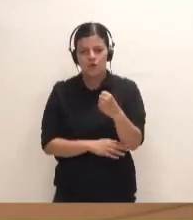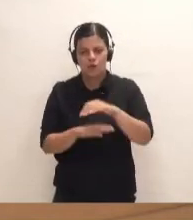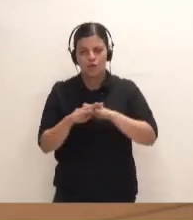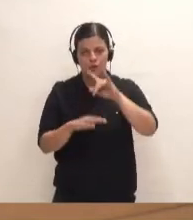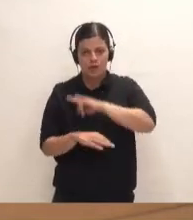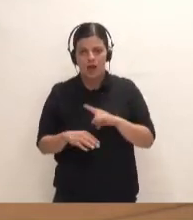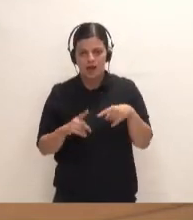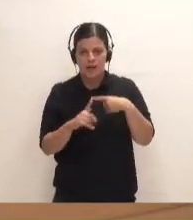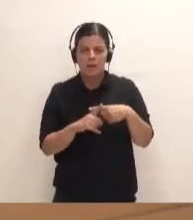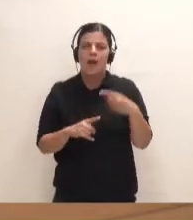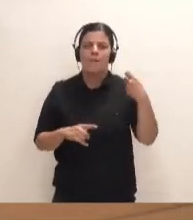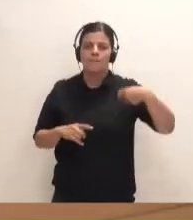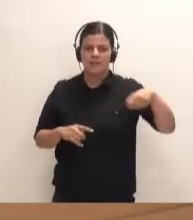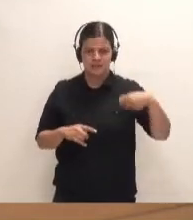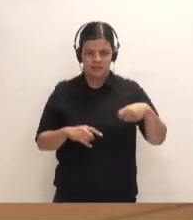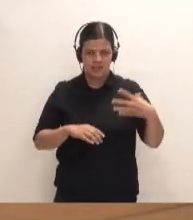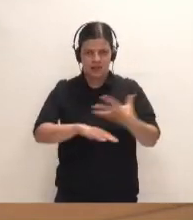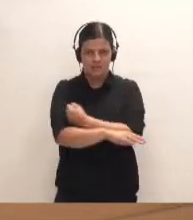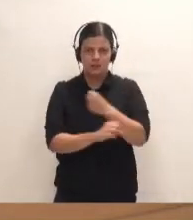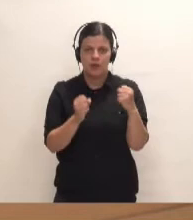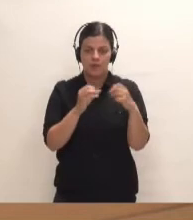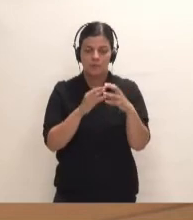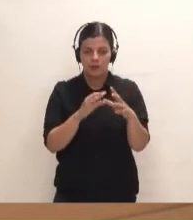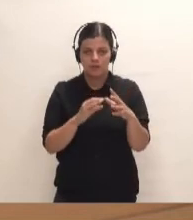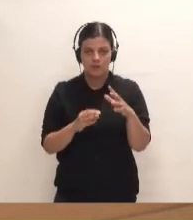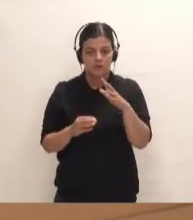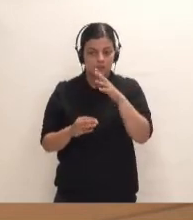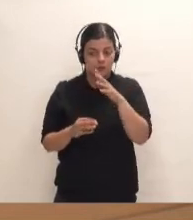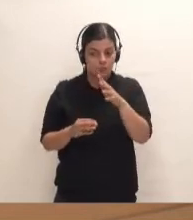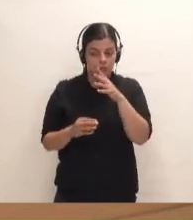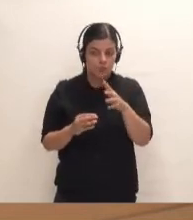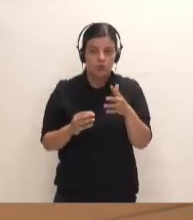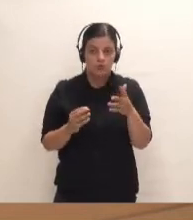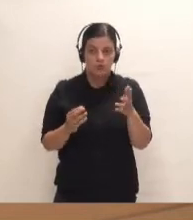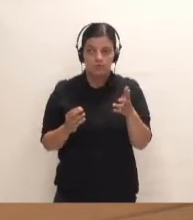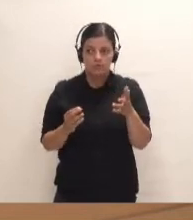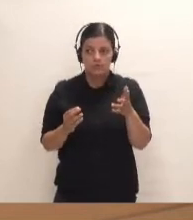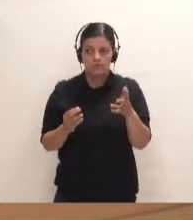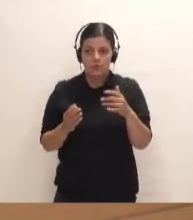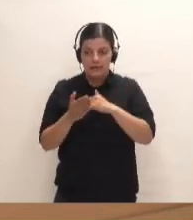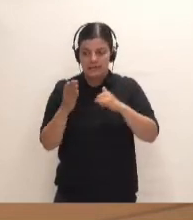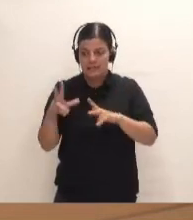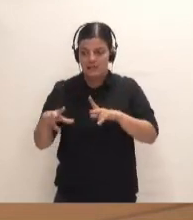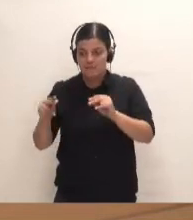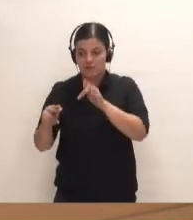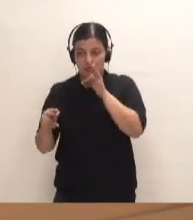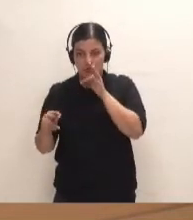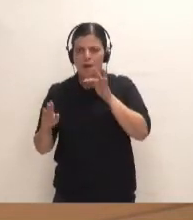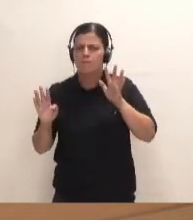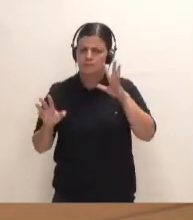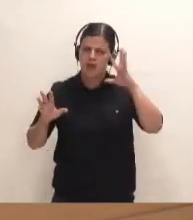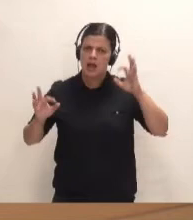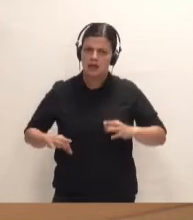y al presidente del Cabildo de La Palma, que todavía no ha finalizado esta crisis, pero que yo creo que